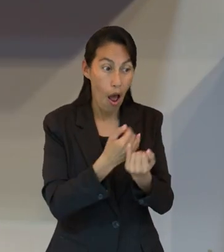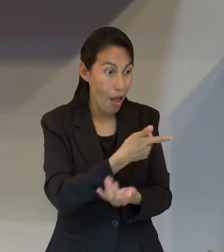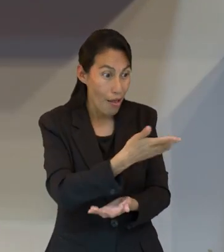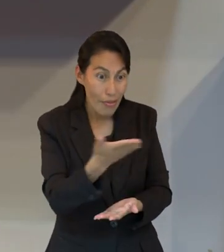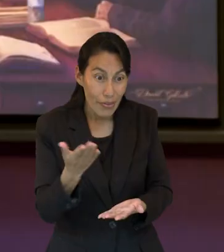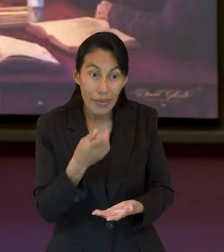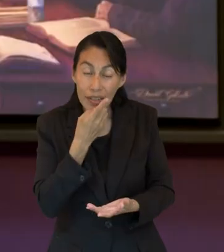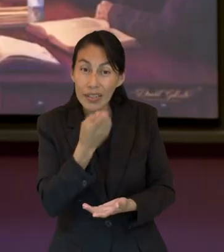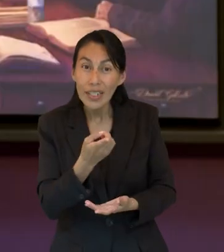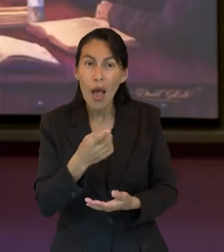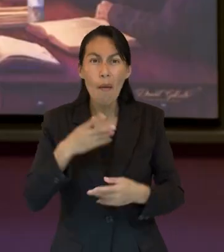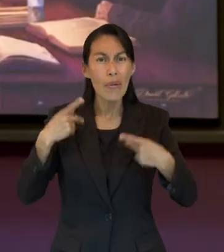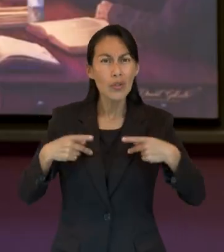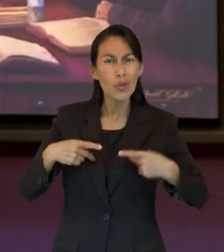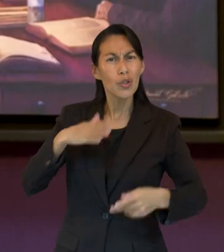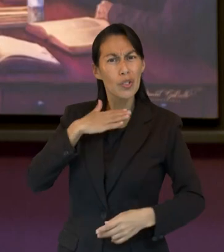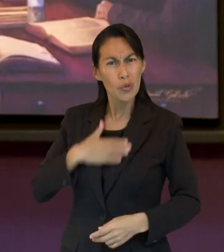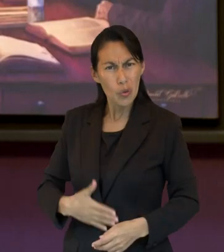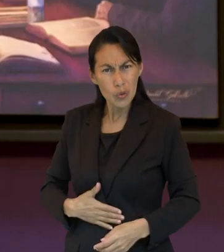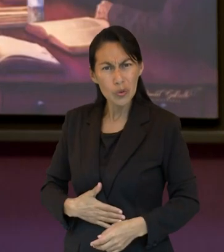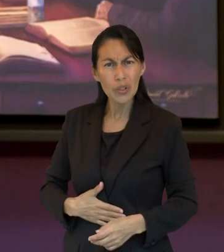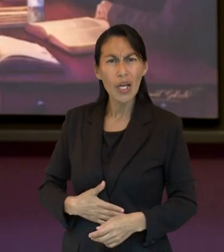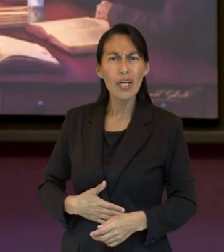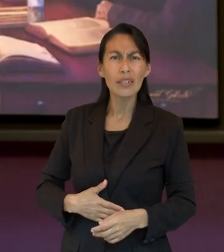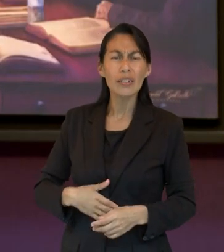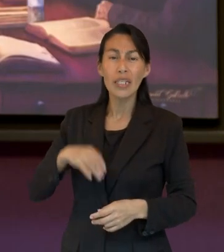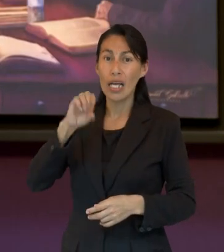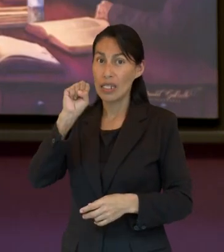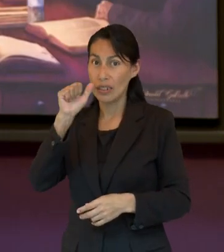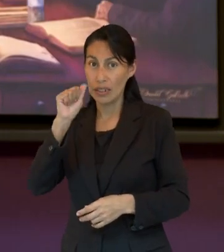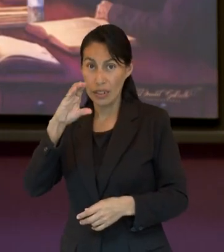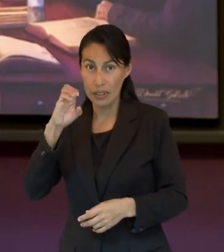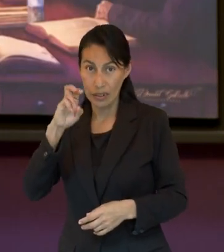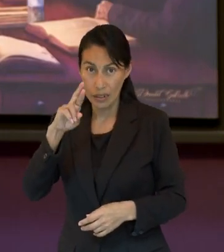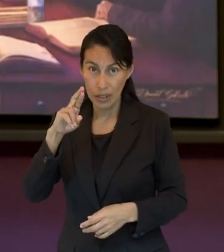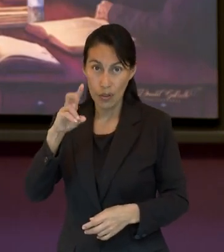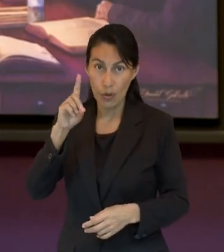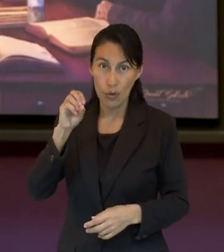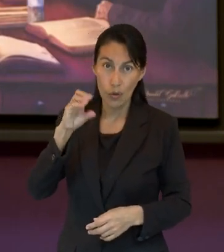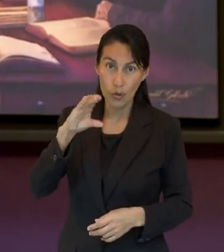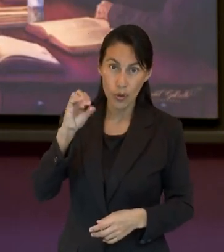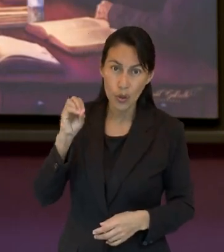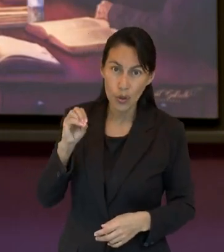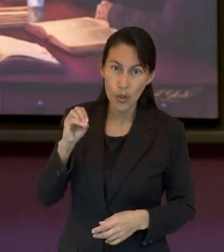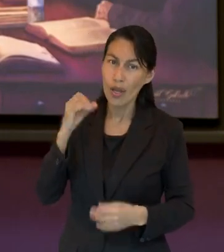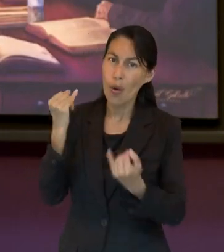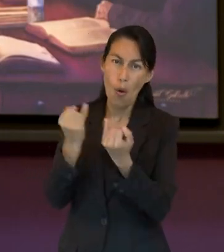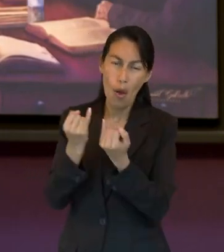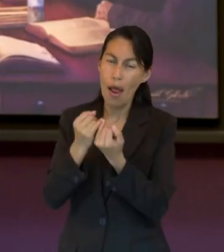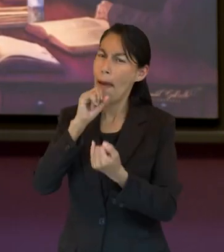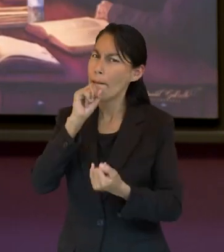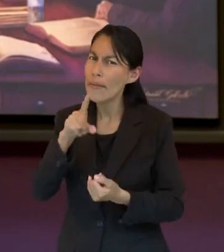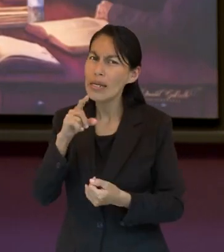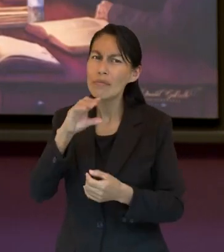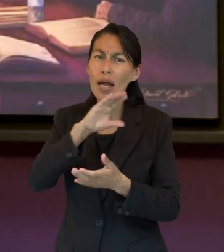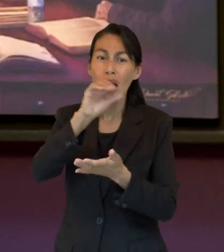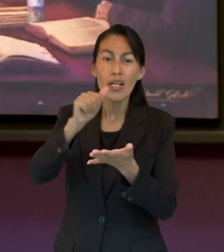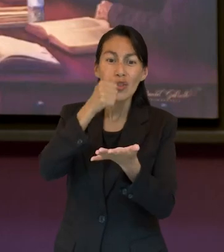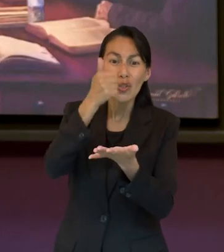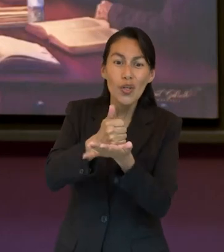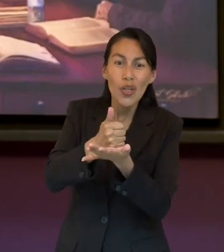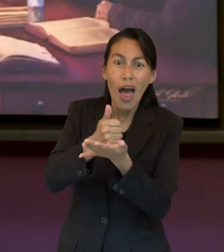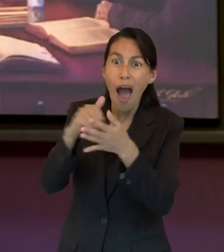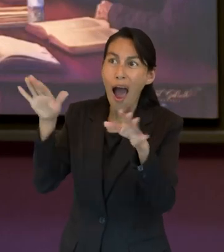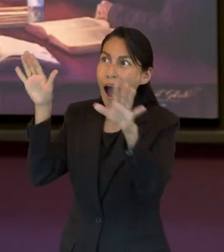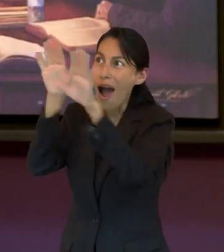Así es. Además de, como ya han dicho nuestros compañeros, además de los justos, además del sacerdocio, la